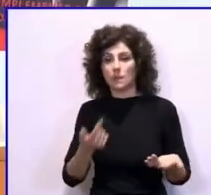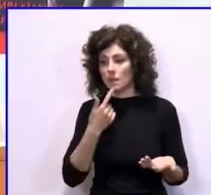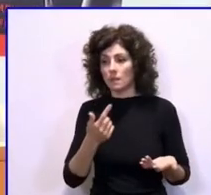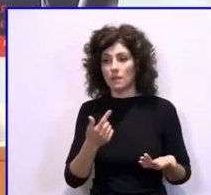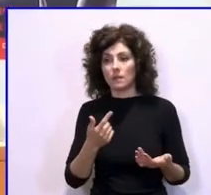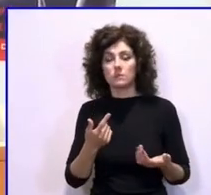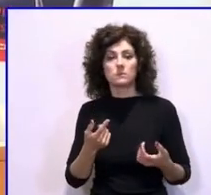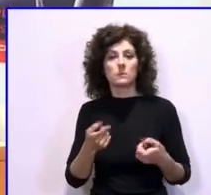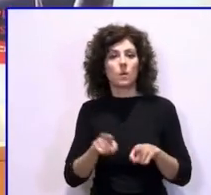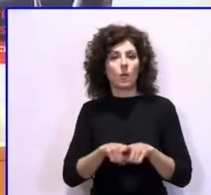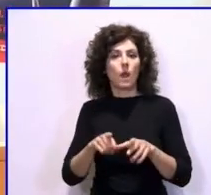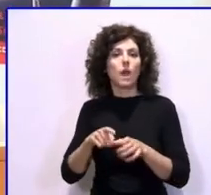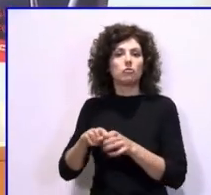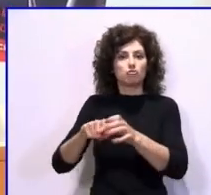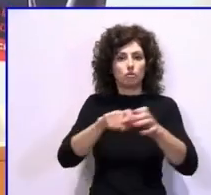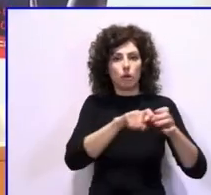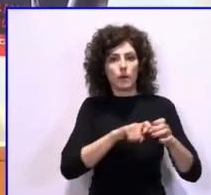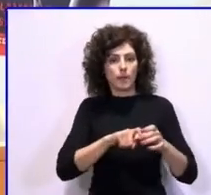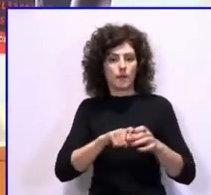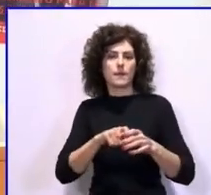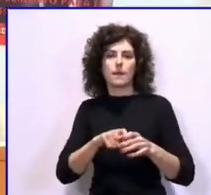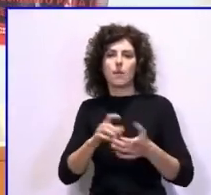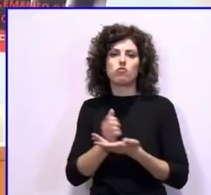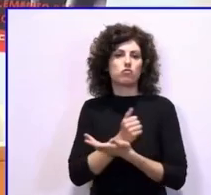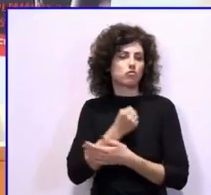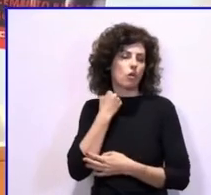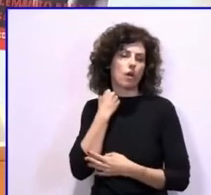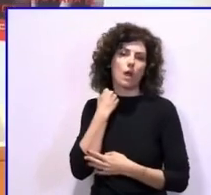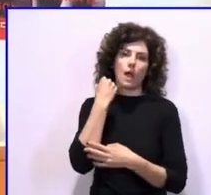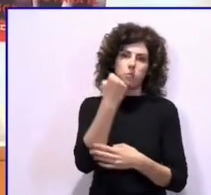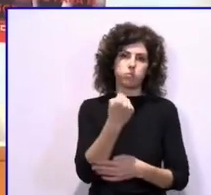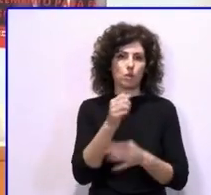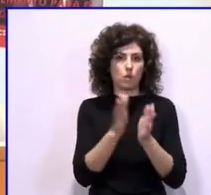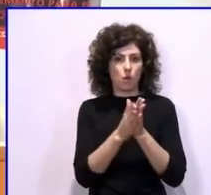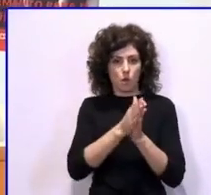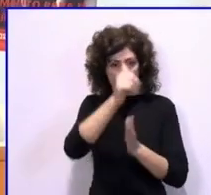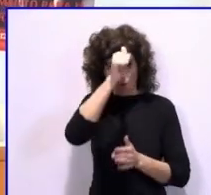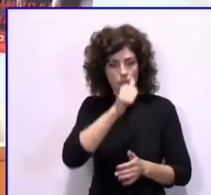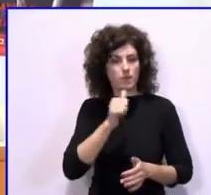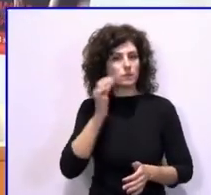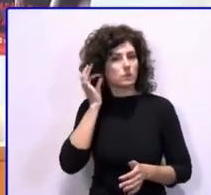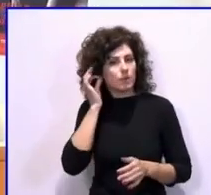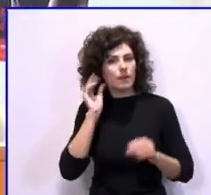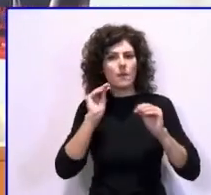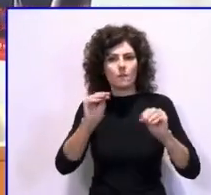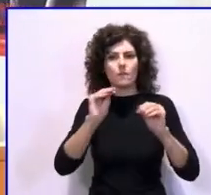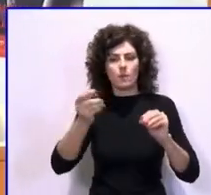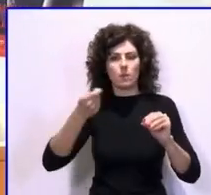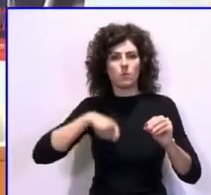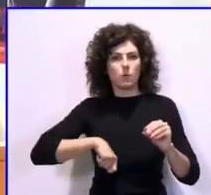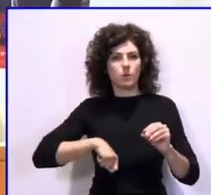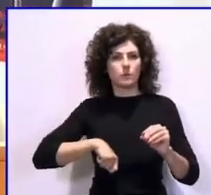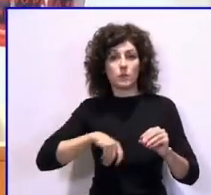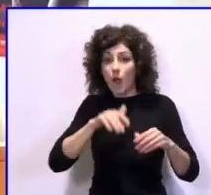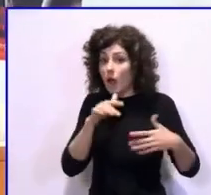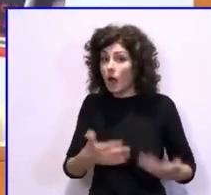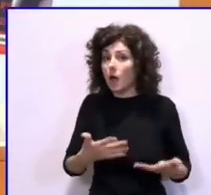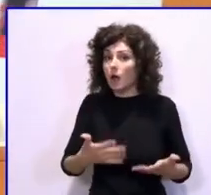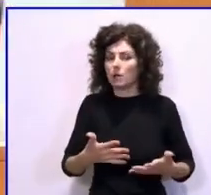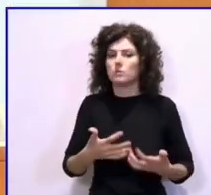solidaridad y todo nuestro apoyo con los compañeros y compañeras de la formación profesional que están